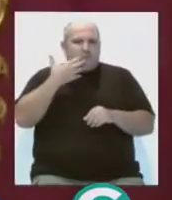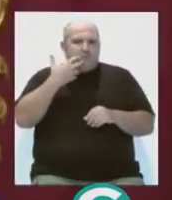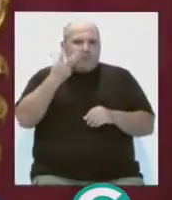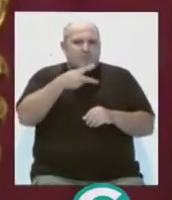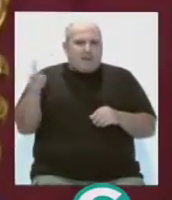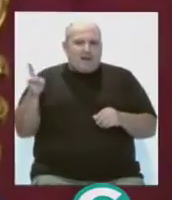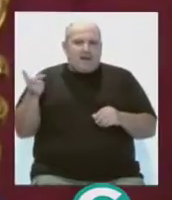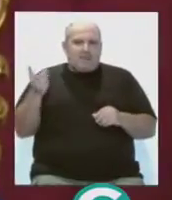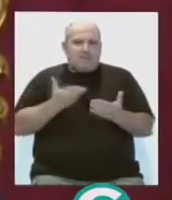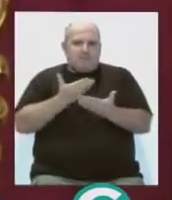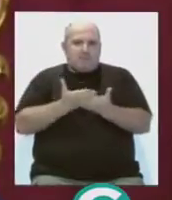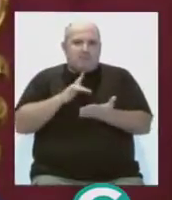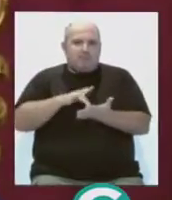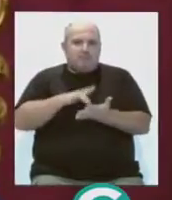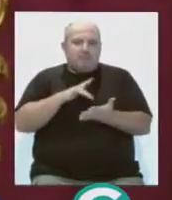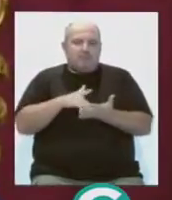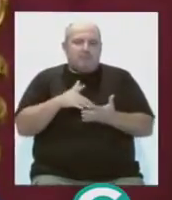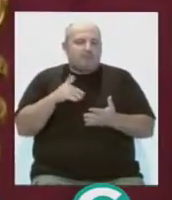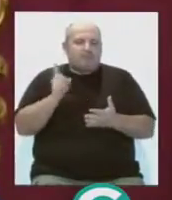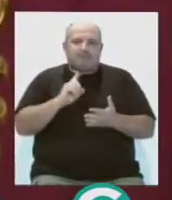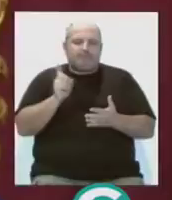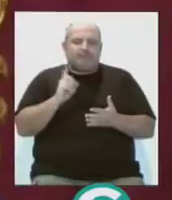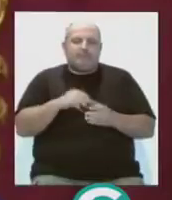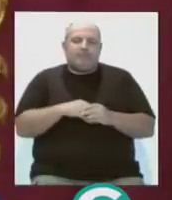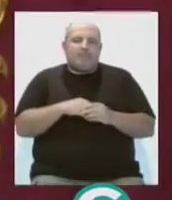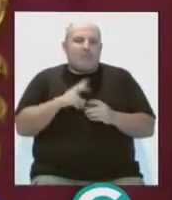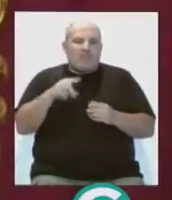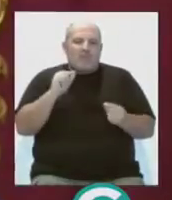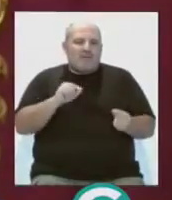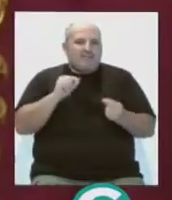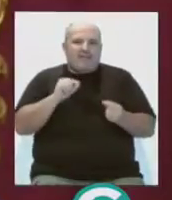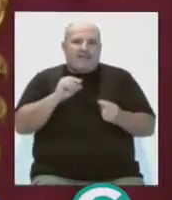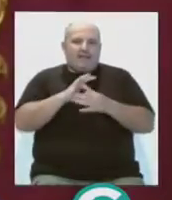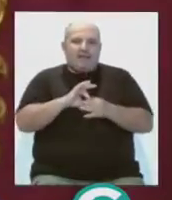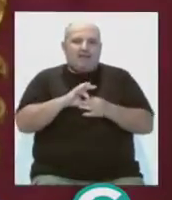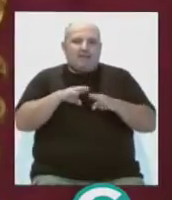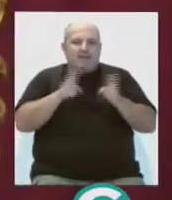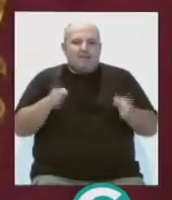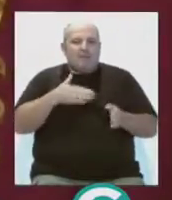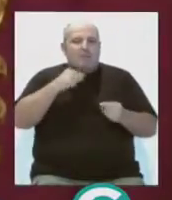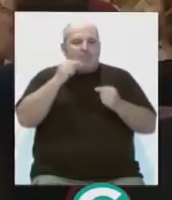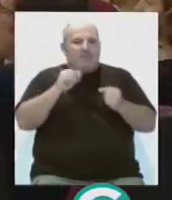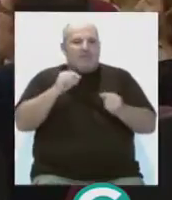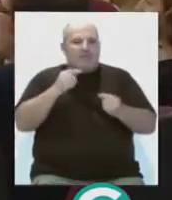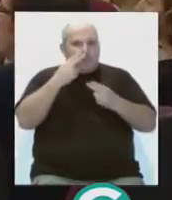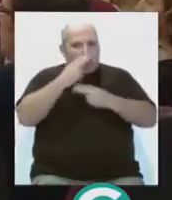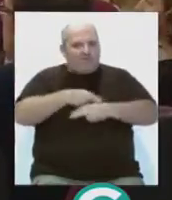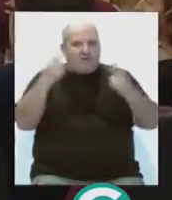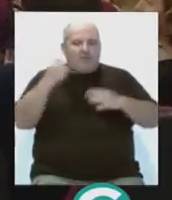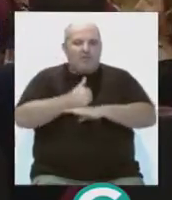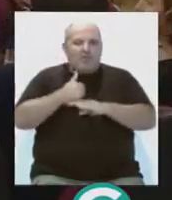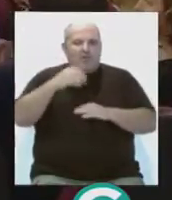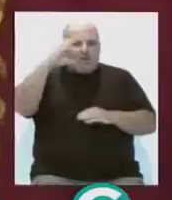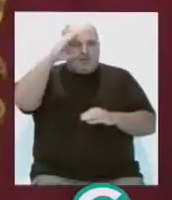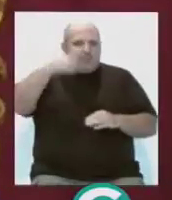semanas con la propuesta que la han tenido los grupos y habéis elevado... Sí, no un debate de despacho. Yo quiero un debate público donde los ciudadanos sepan